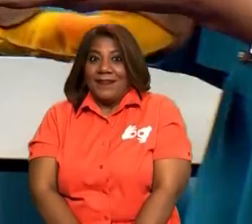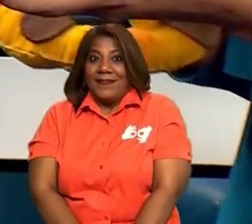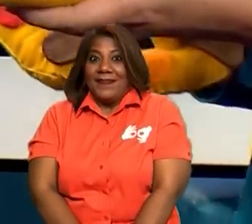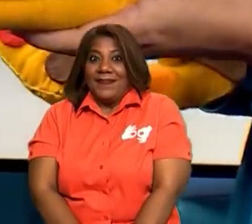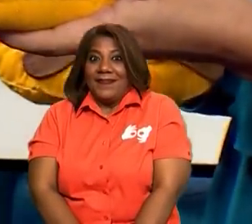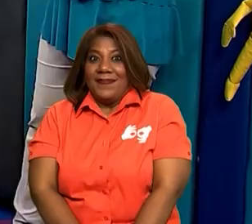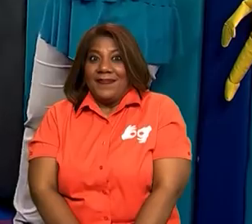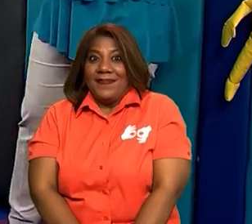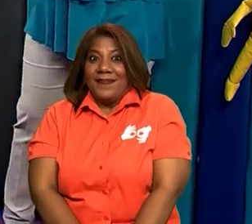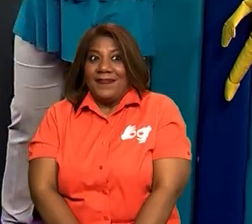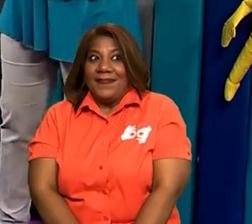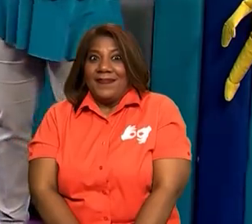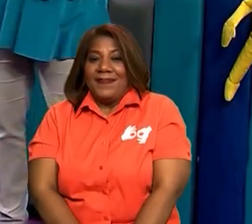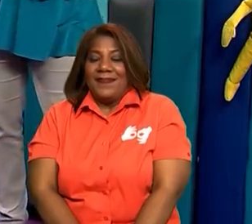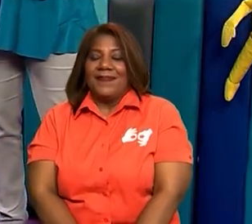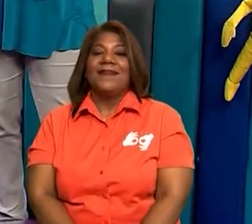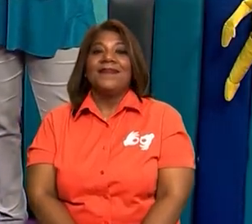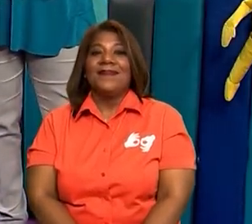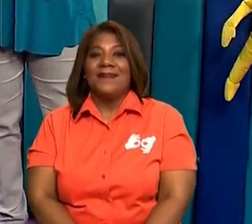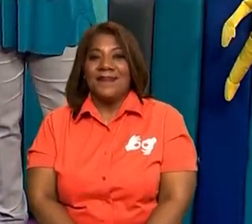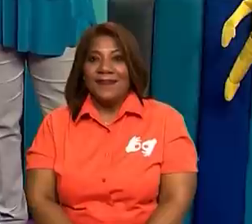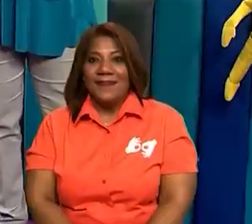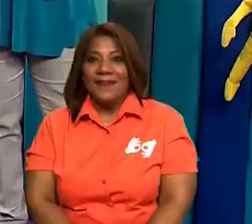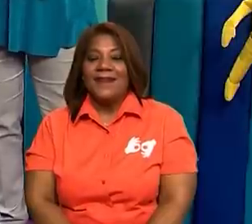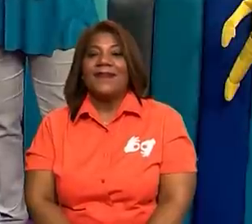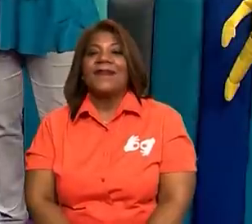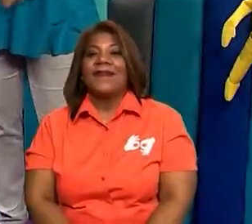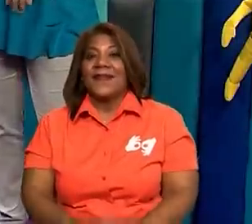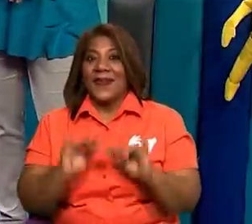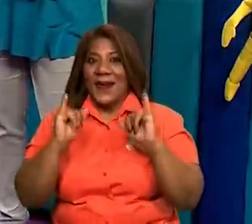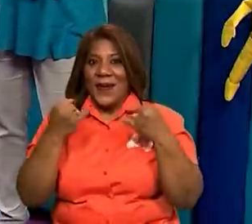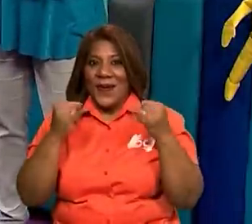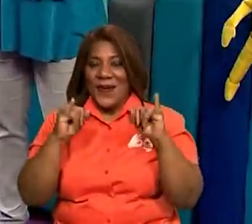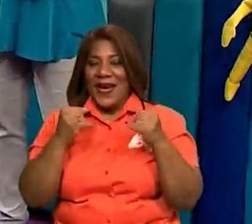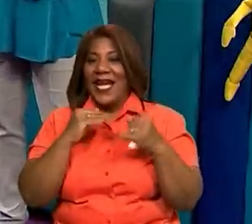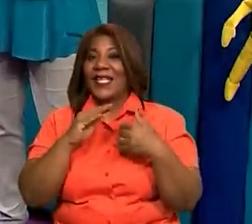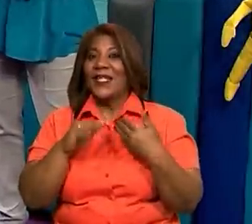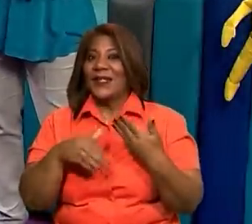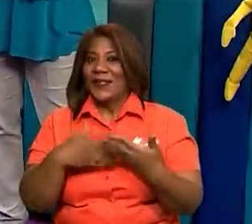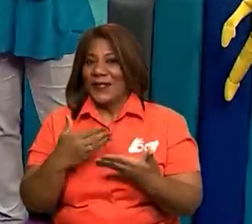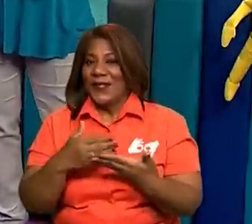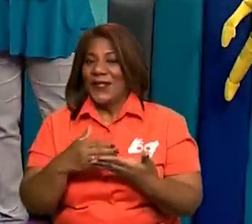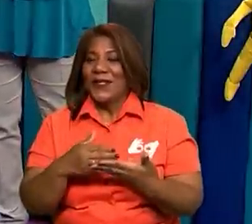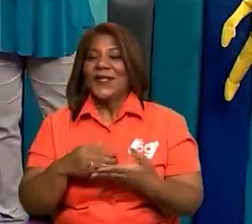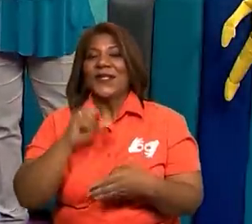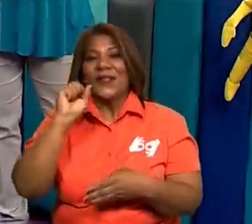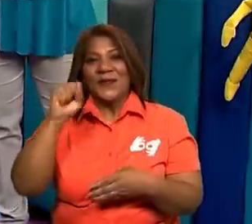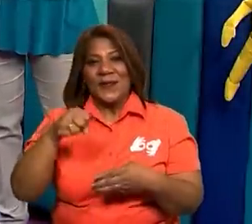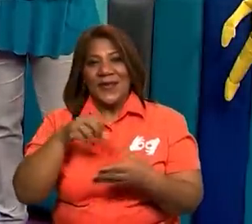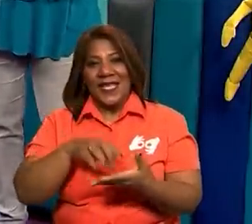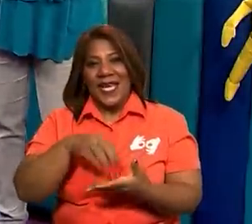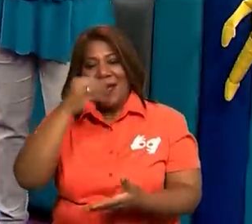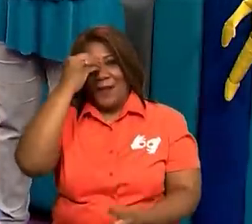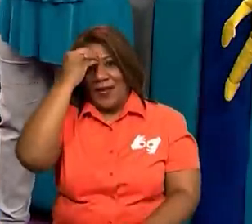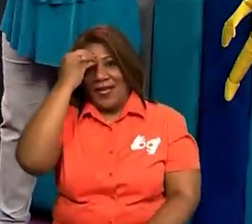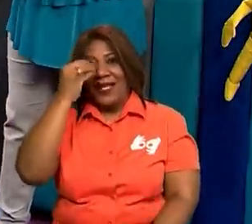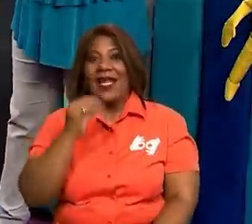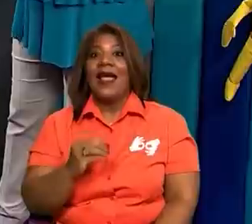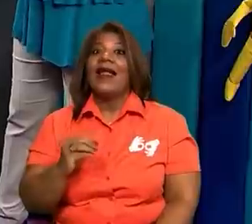Muy bien, excelente. Así en forma de juego pueden aprender también el sonido de la S.